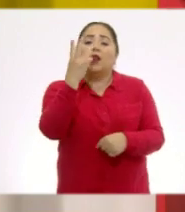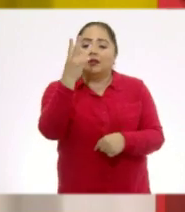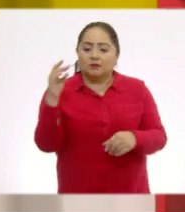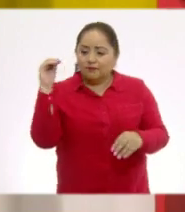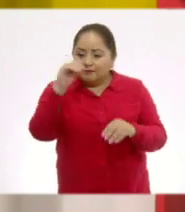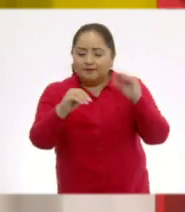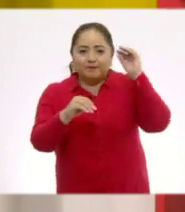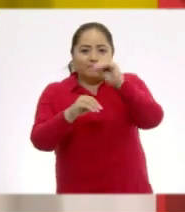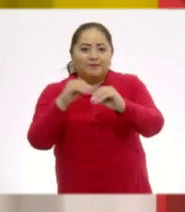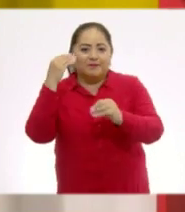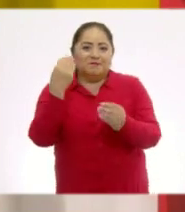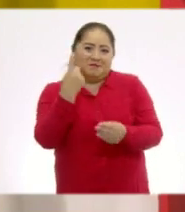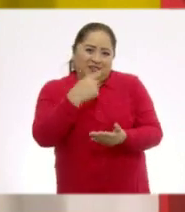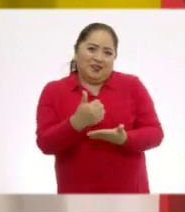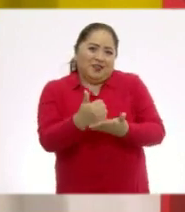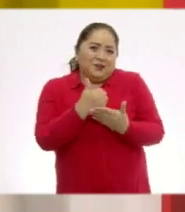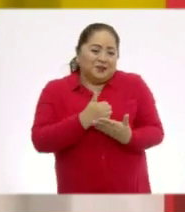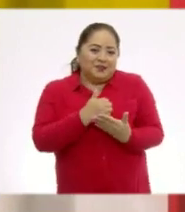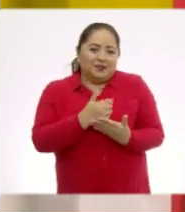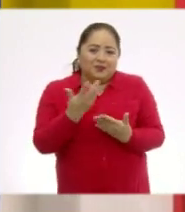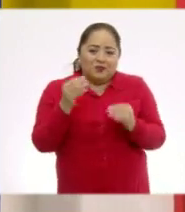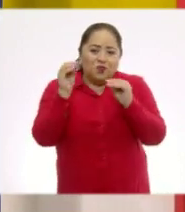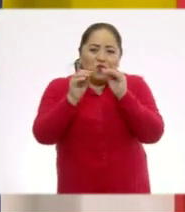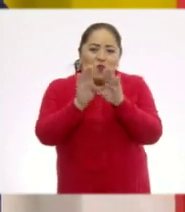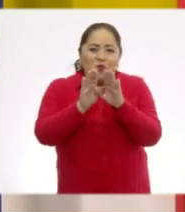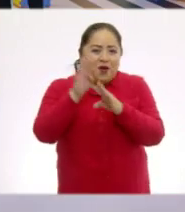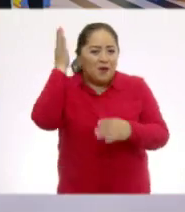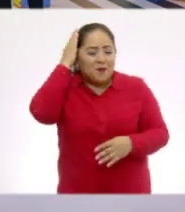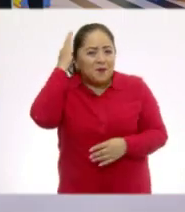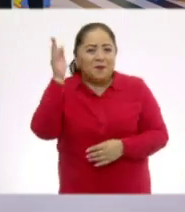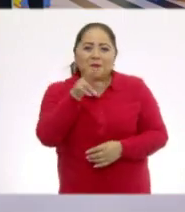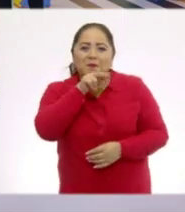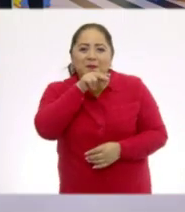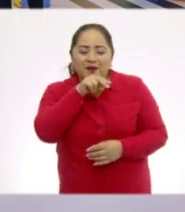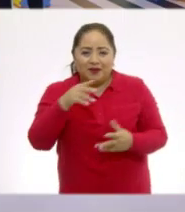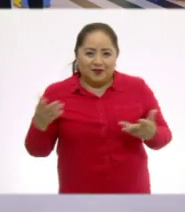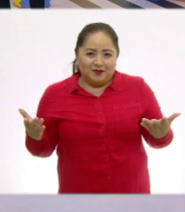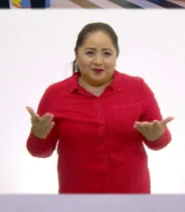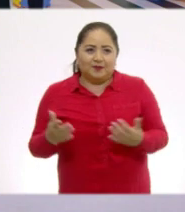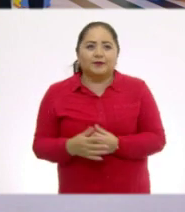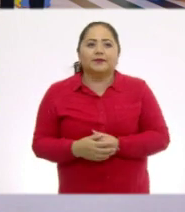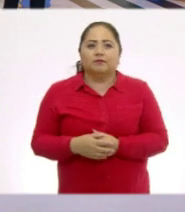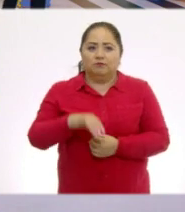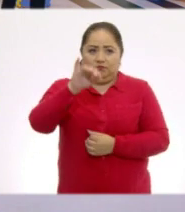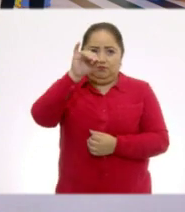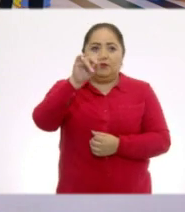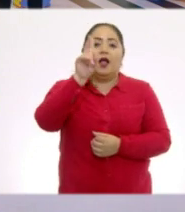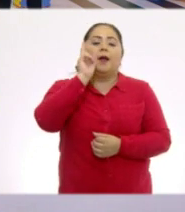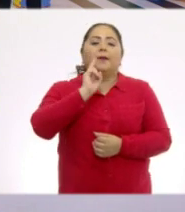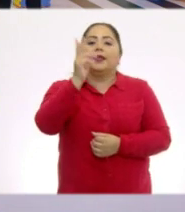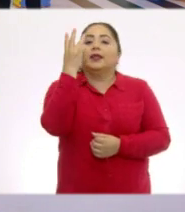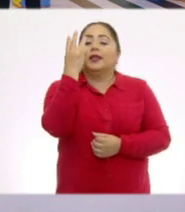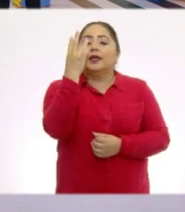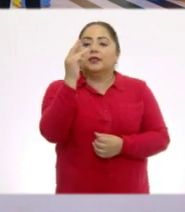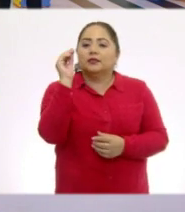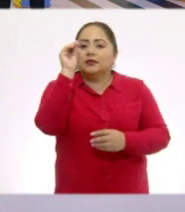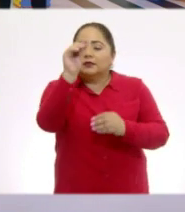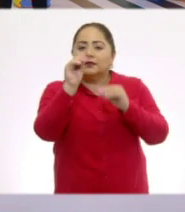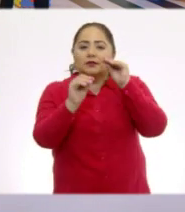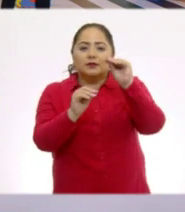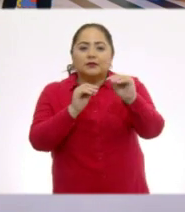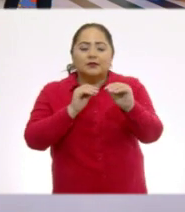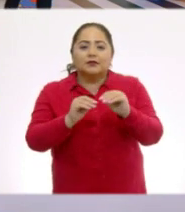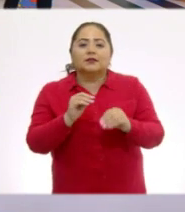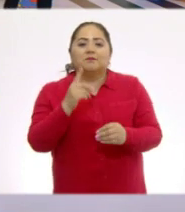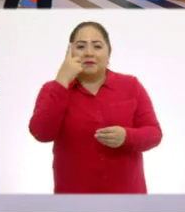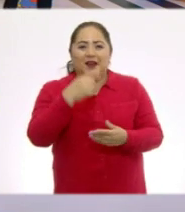tres figuras que nos ayudan a formar esa cabeza de pato. Está bien. Vamos a buscar las tres figuras del